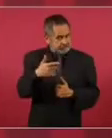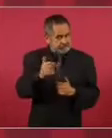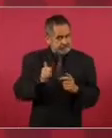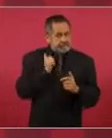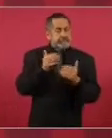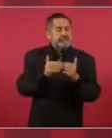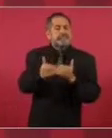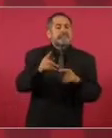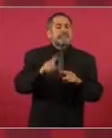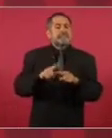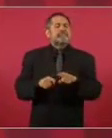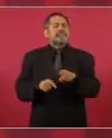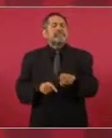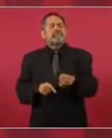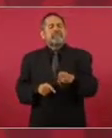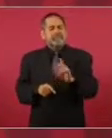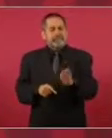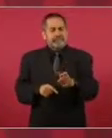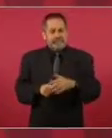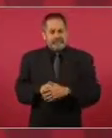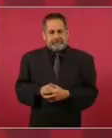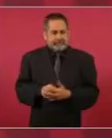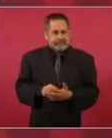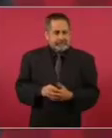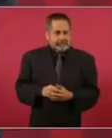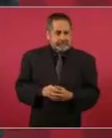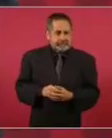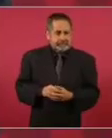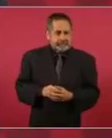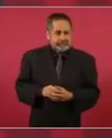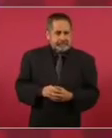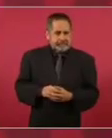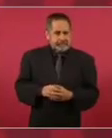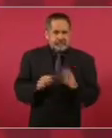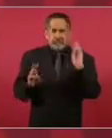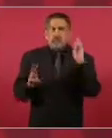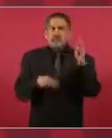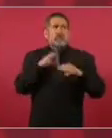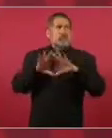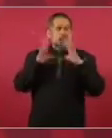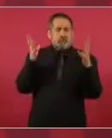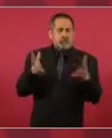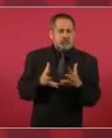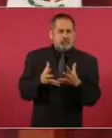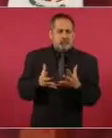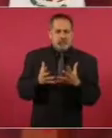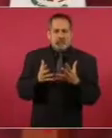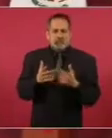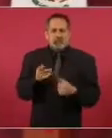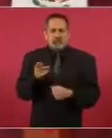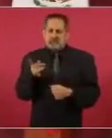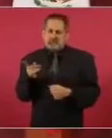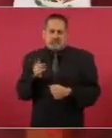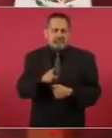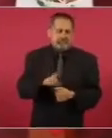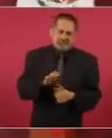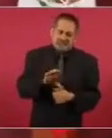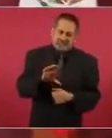en todo el mundo, se quiere mucho